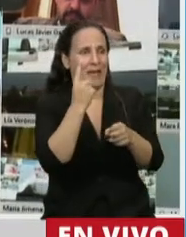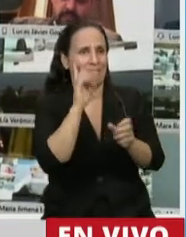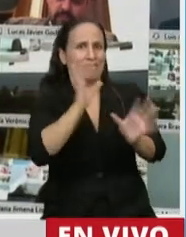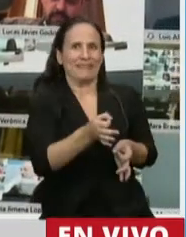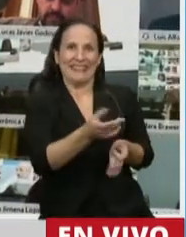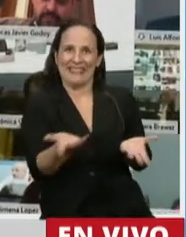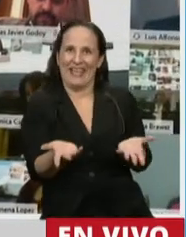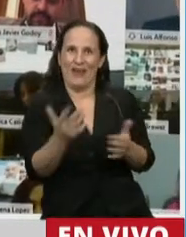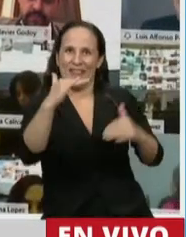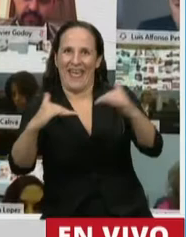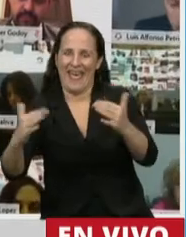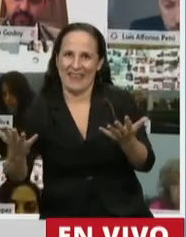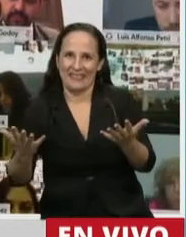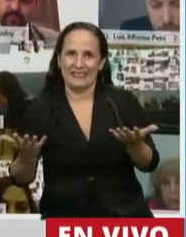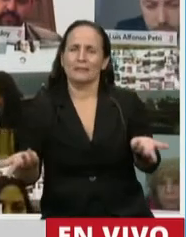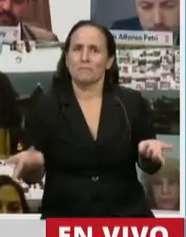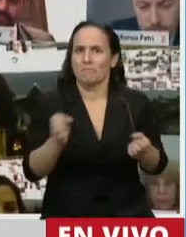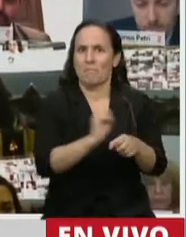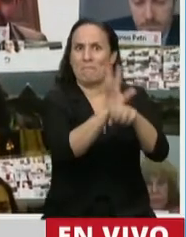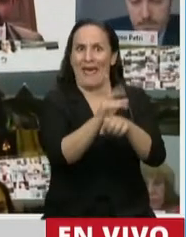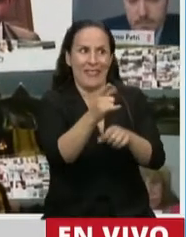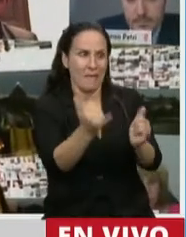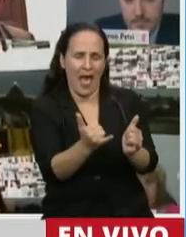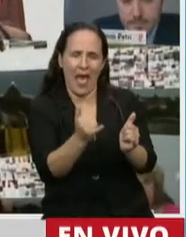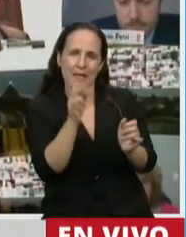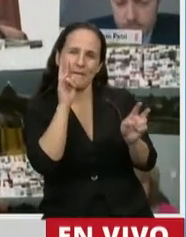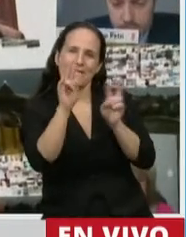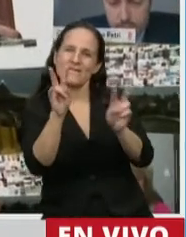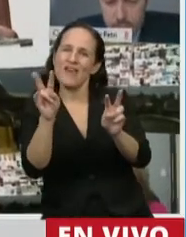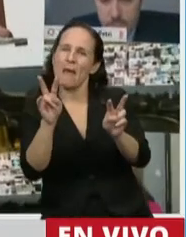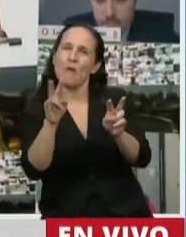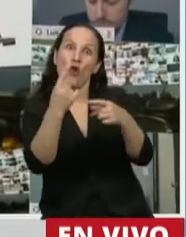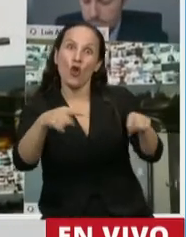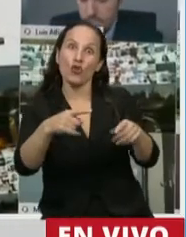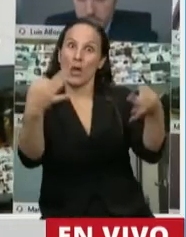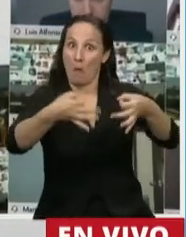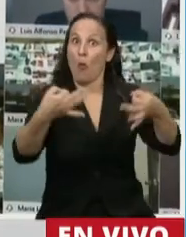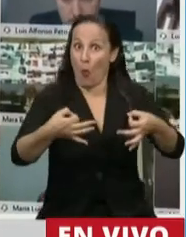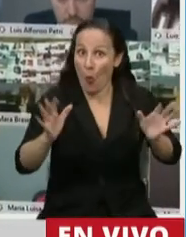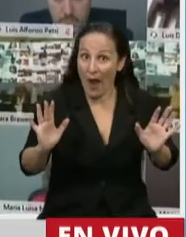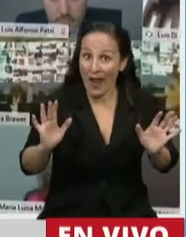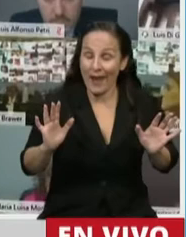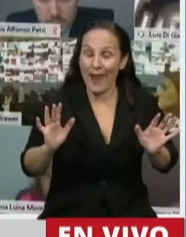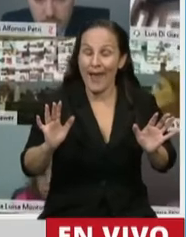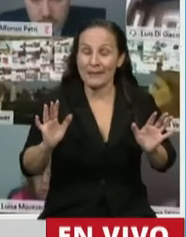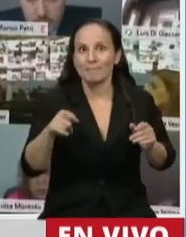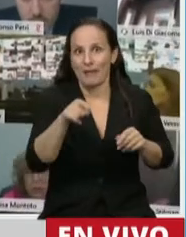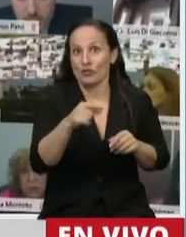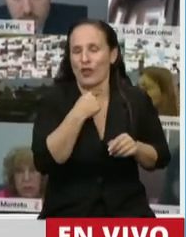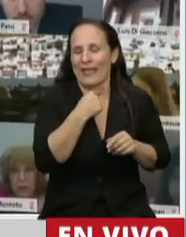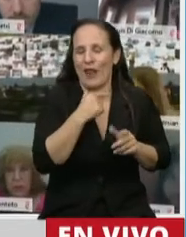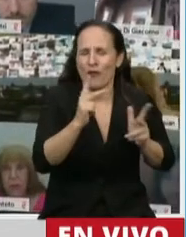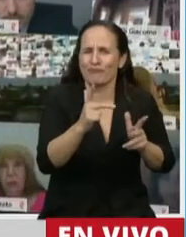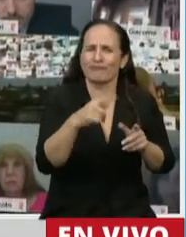así como te deja ver y saca a la superficie cosas muy buenas, y en eso quiero rescatar